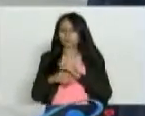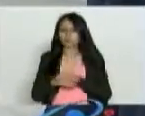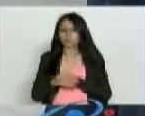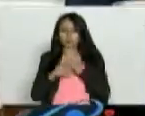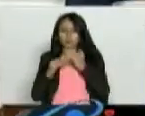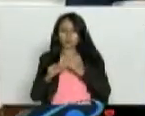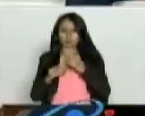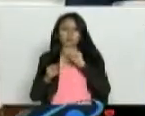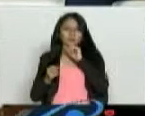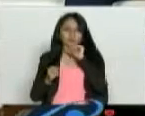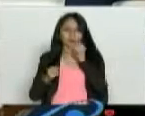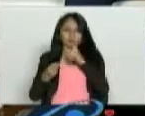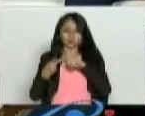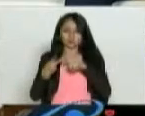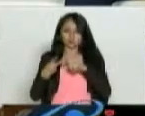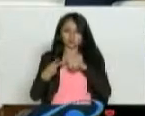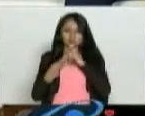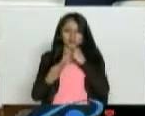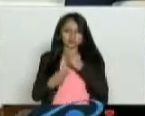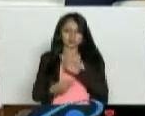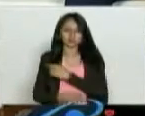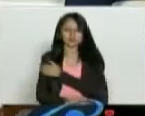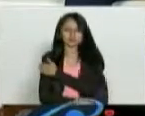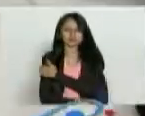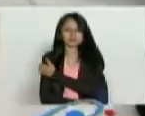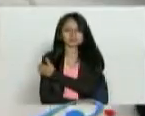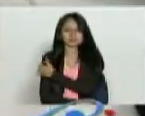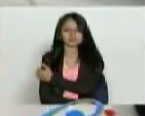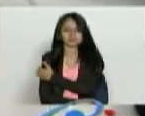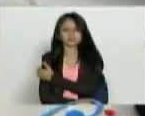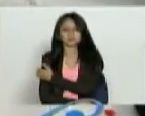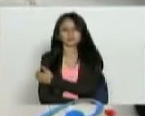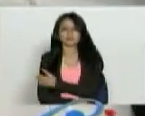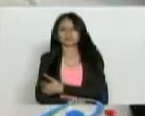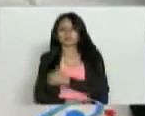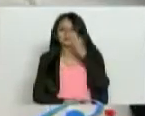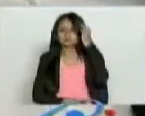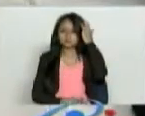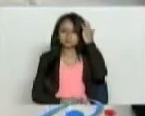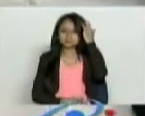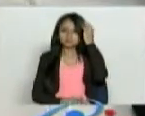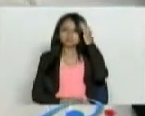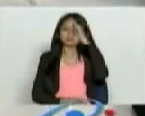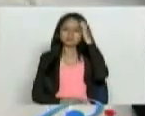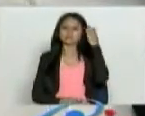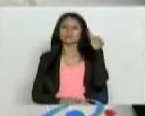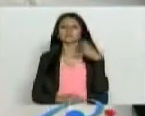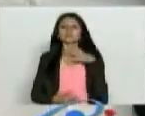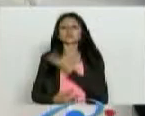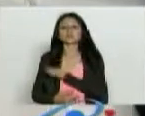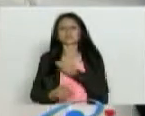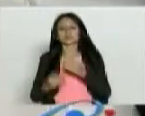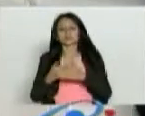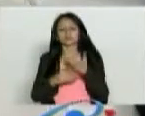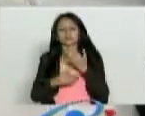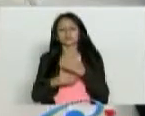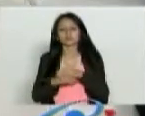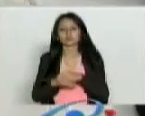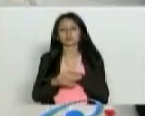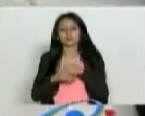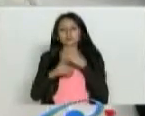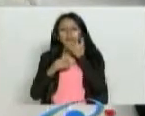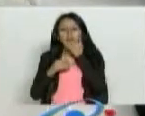Y ahora, yo quiero decirles una cosa. Nosotros hemos iniciado un programa en vista de tanta alergia.